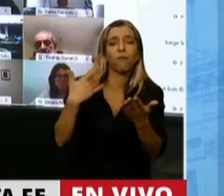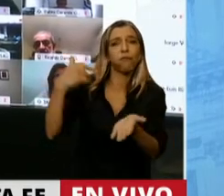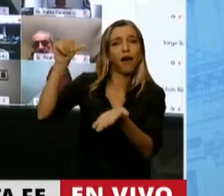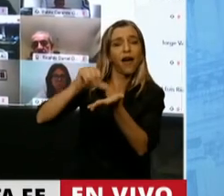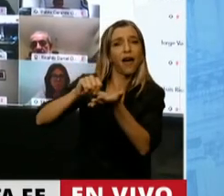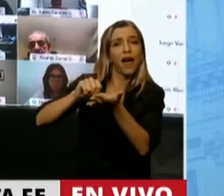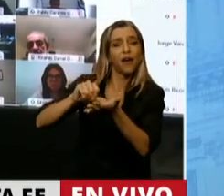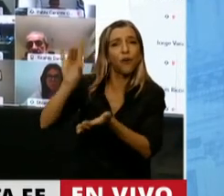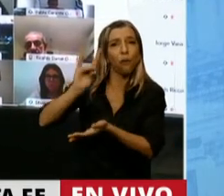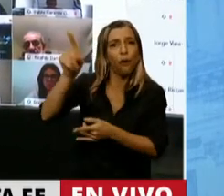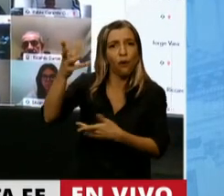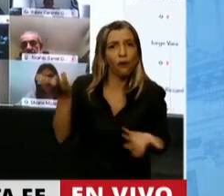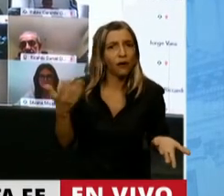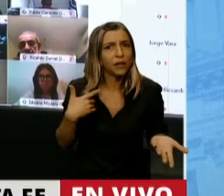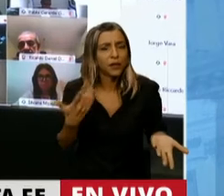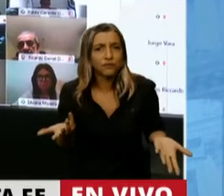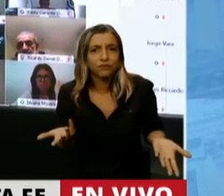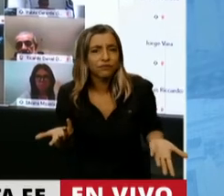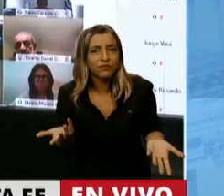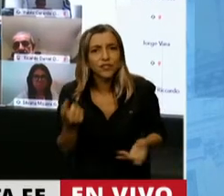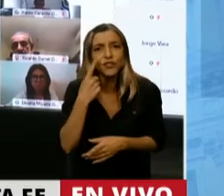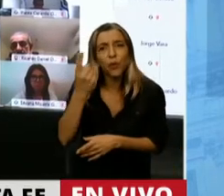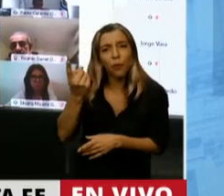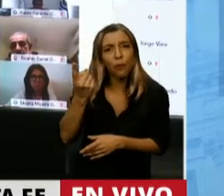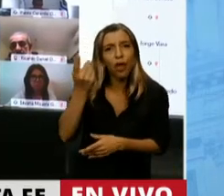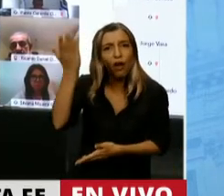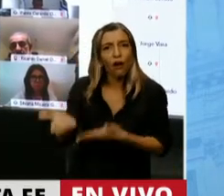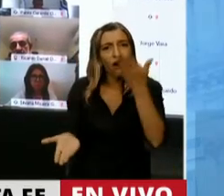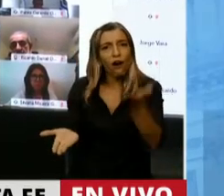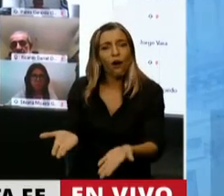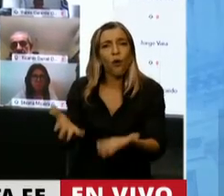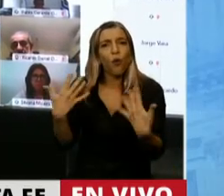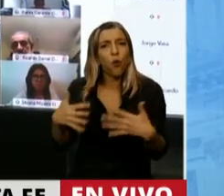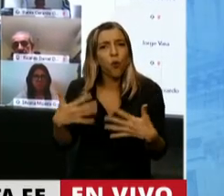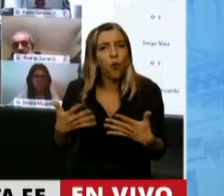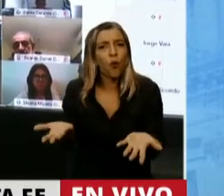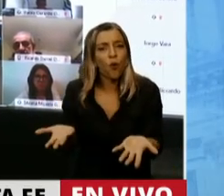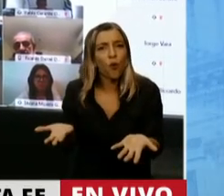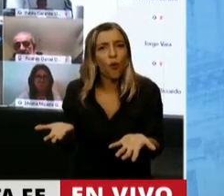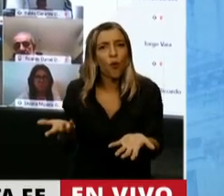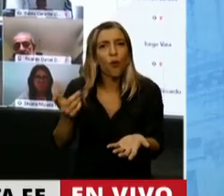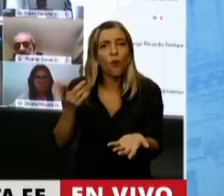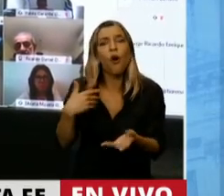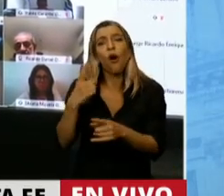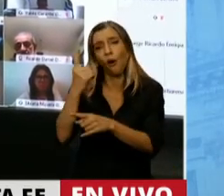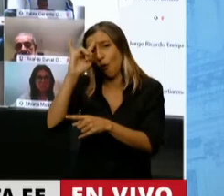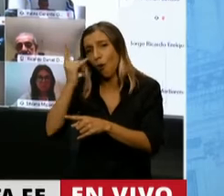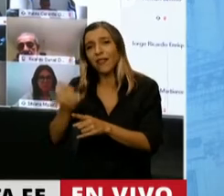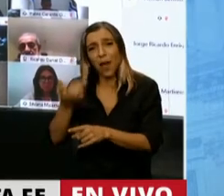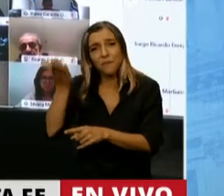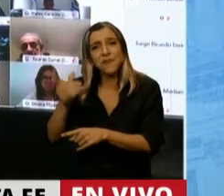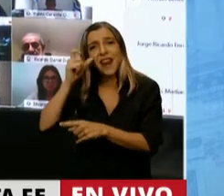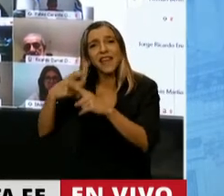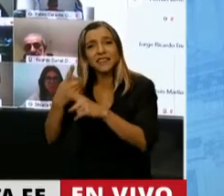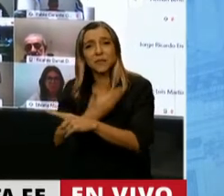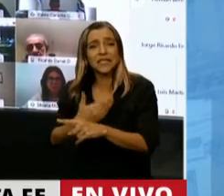histórico del abrazo de dos grandes dirigentes políticos de Uruguay, dos grandes expresidentes. Un hecho histórico que no